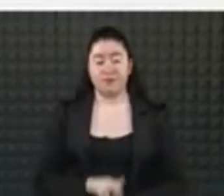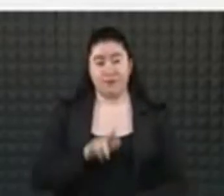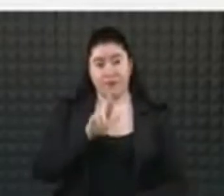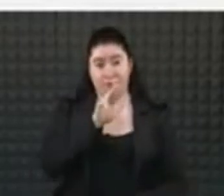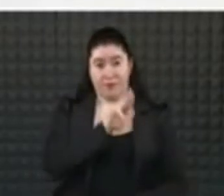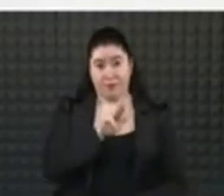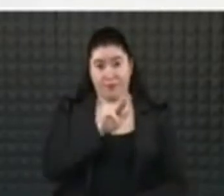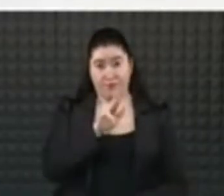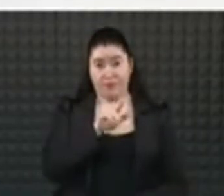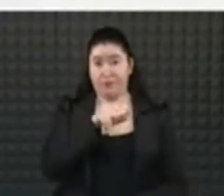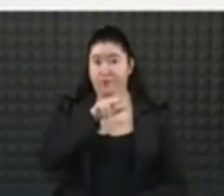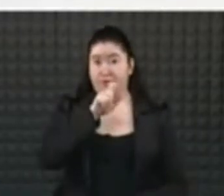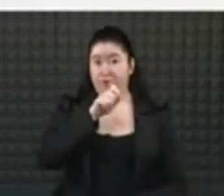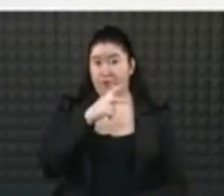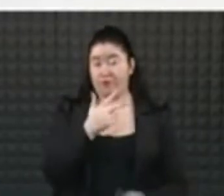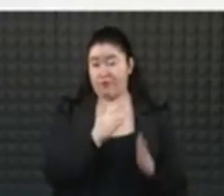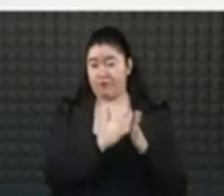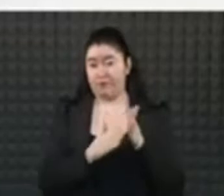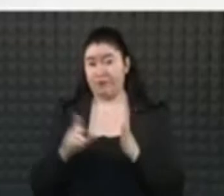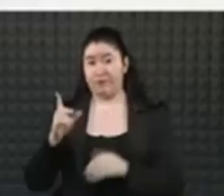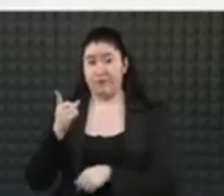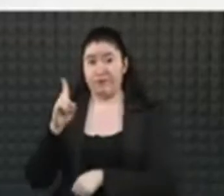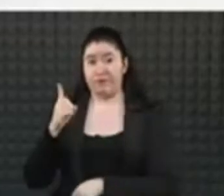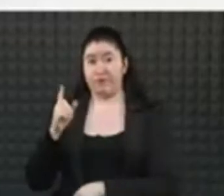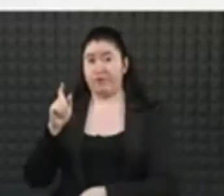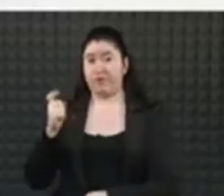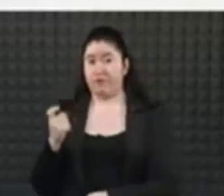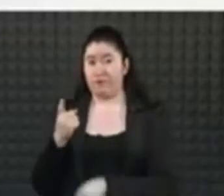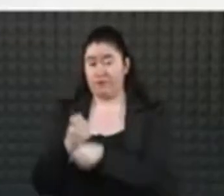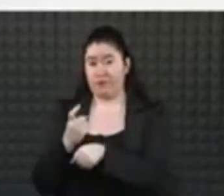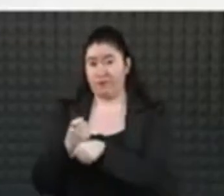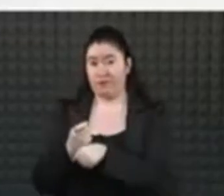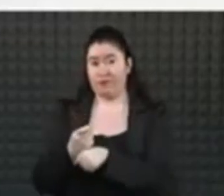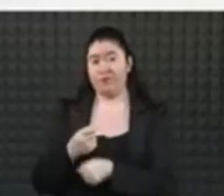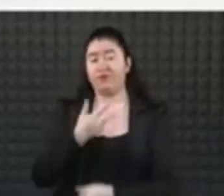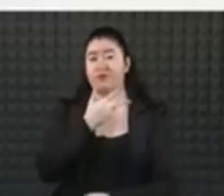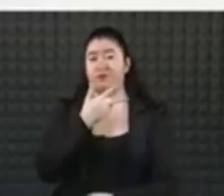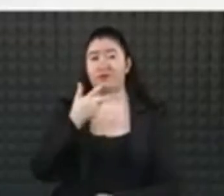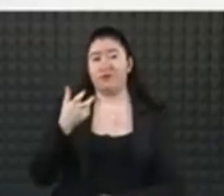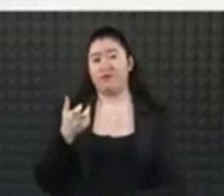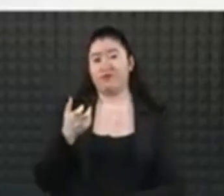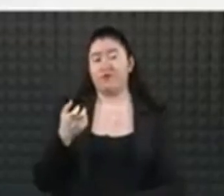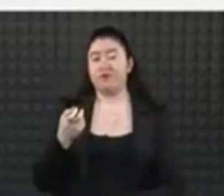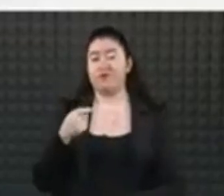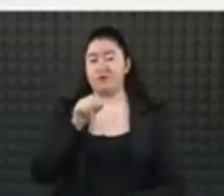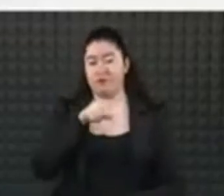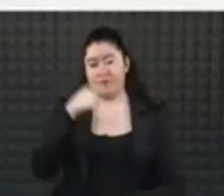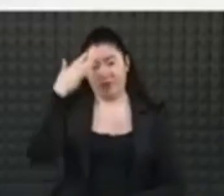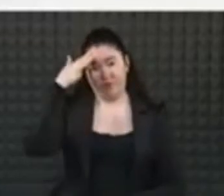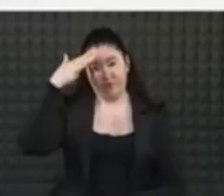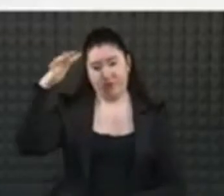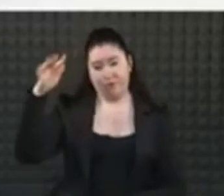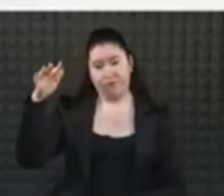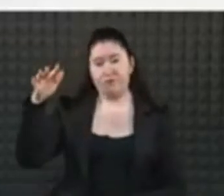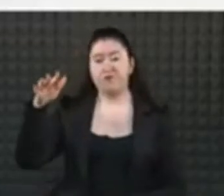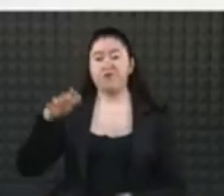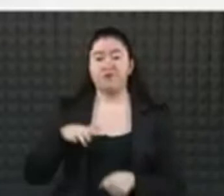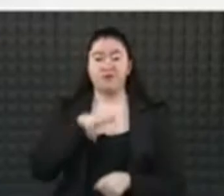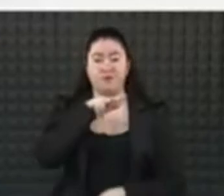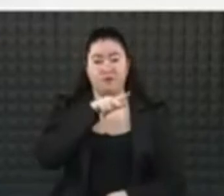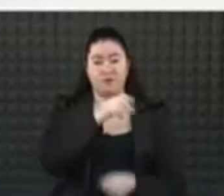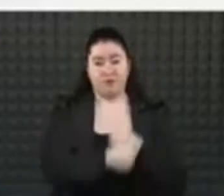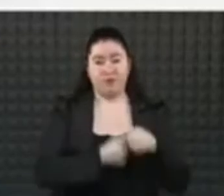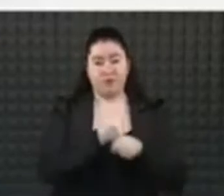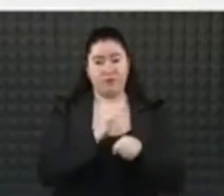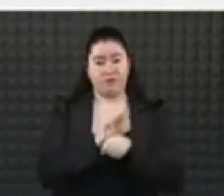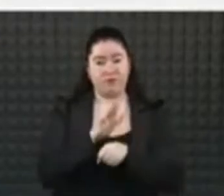28 hasta el domingo primero con primeras dosis a 82.803 adultos de 18 a 29 años de Iztacalco. Este padrón total